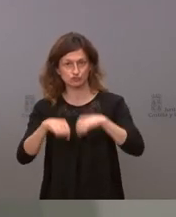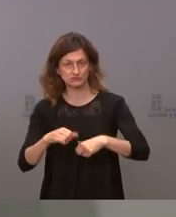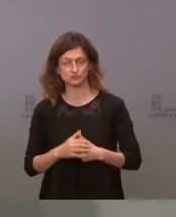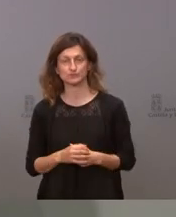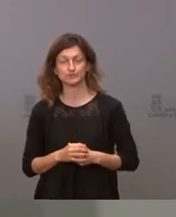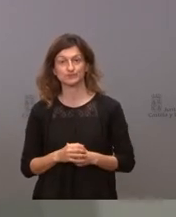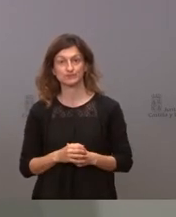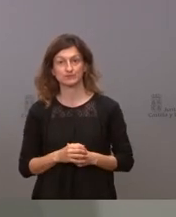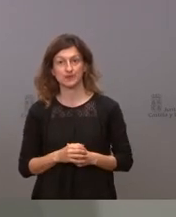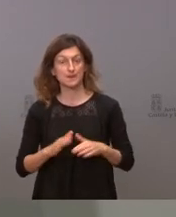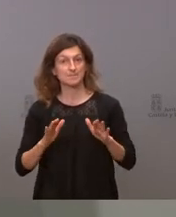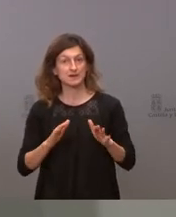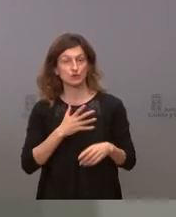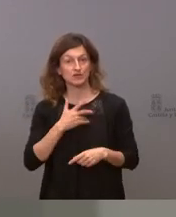decir